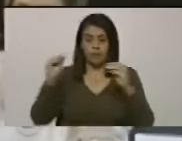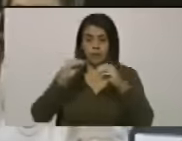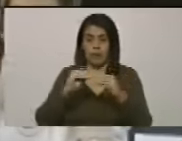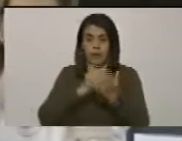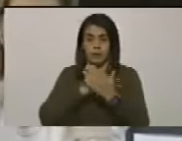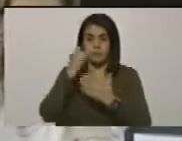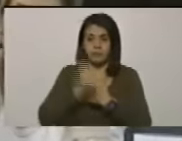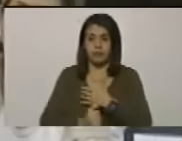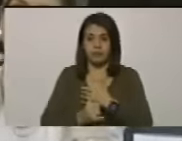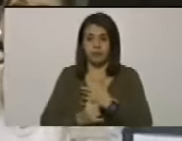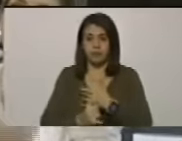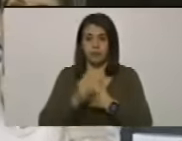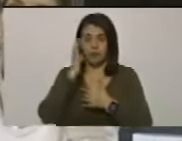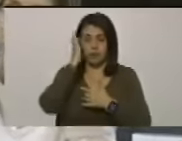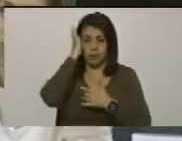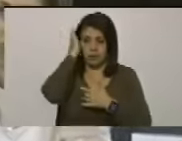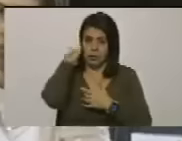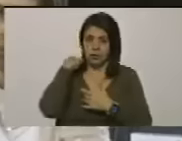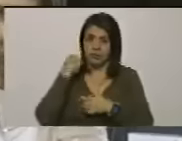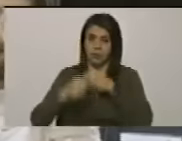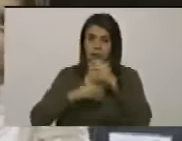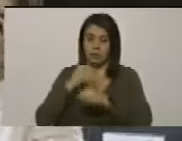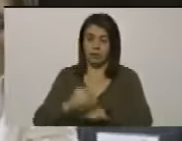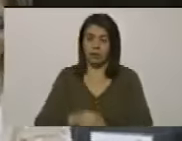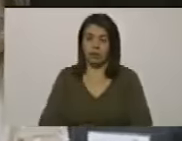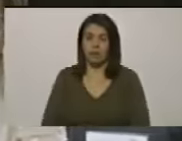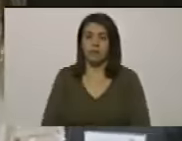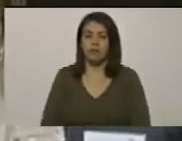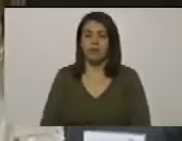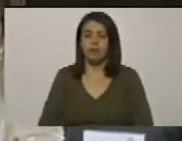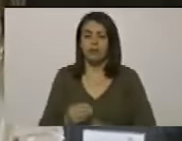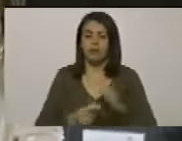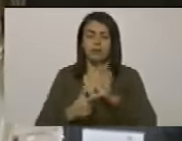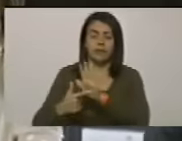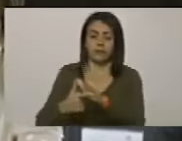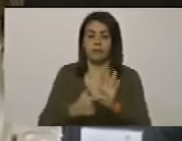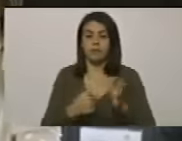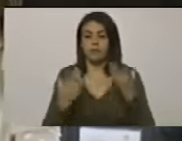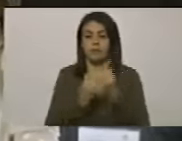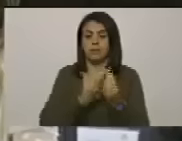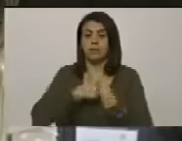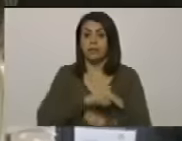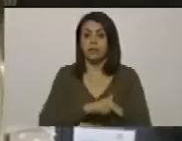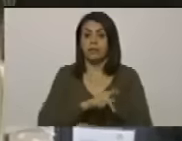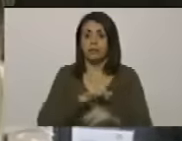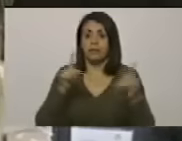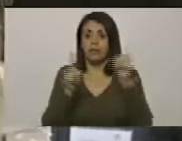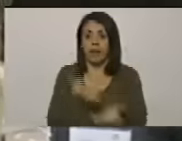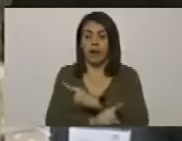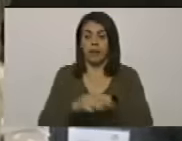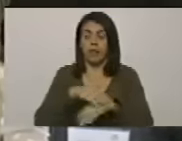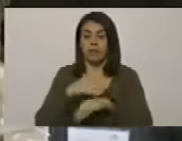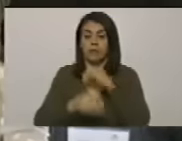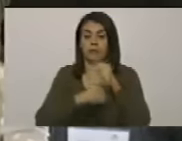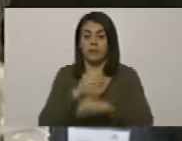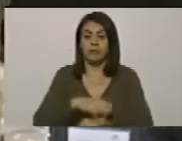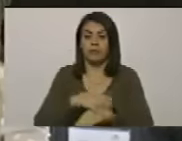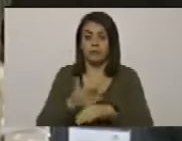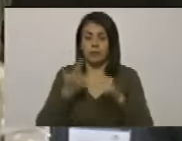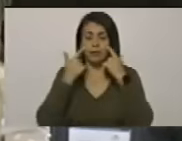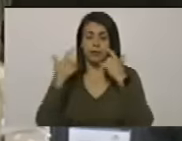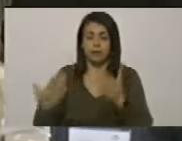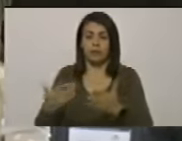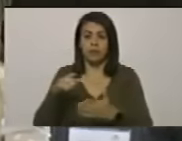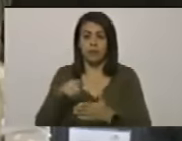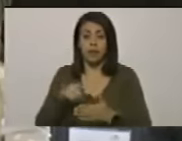que aquí junto a nosotros exalta un hecho el porteñazo